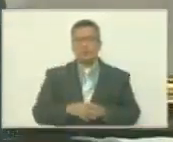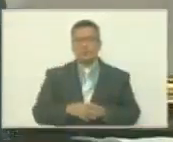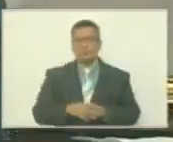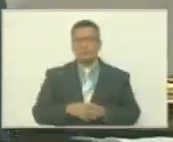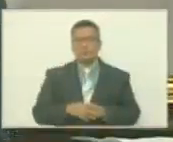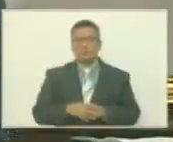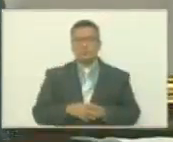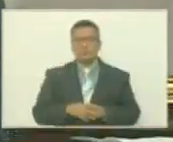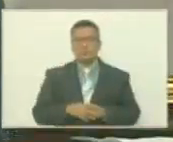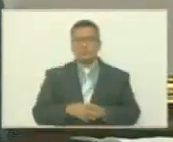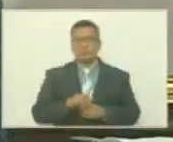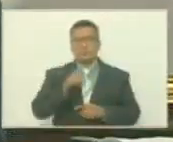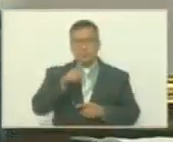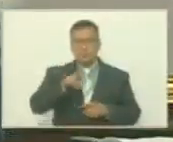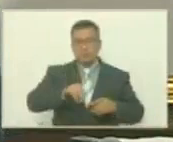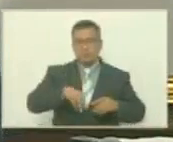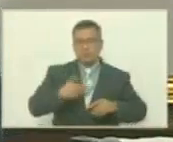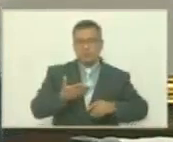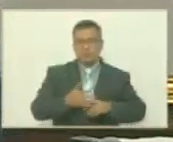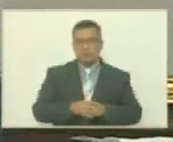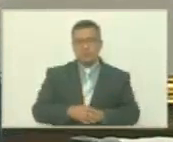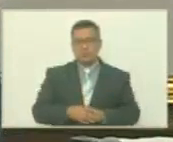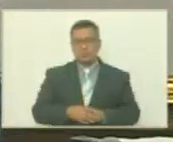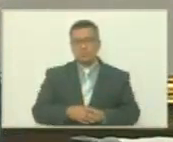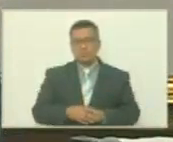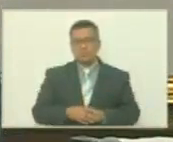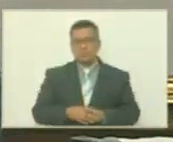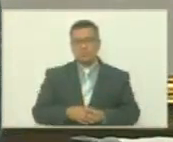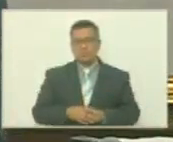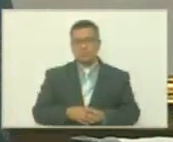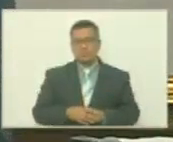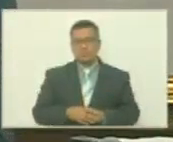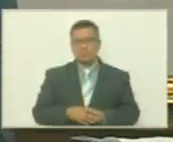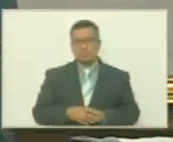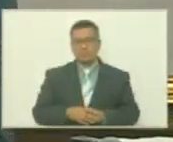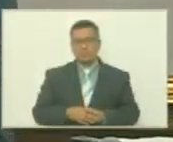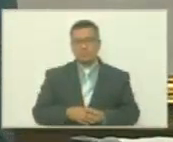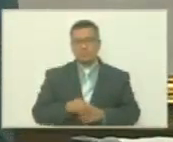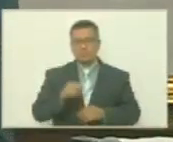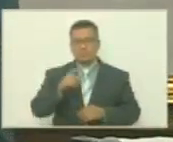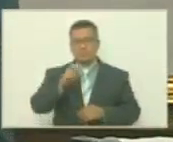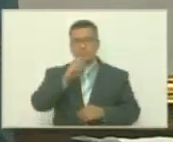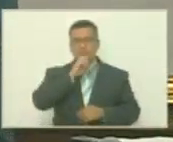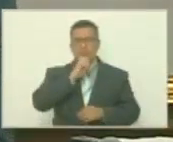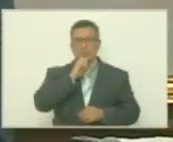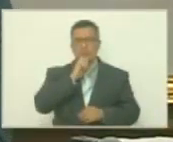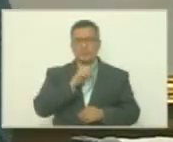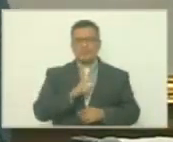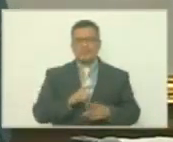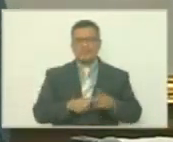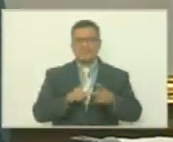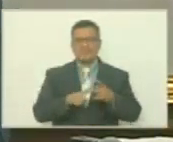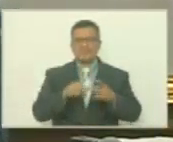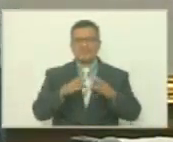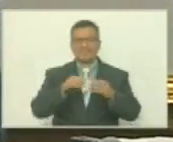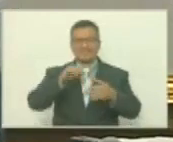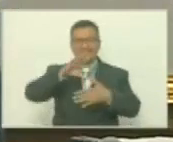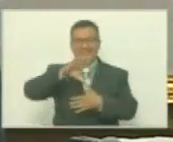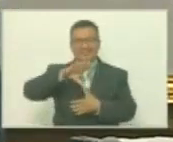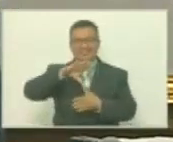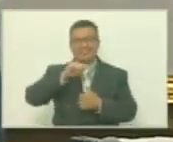para hacer posible la década de oro de la vida sudamericana